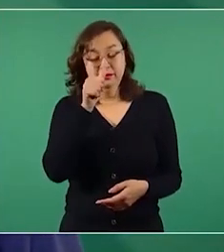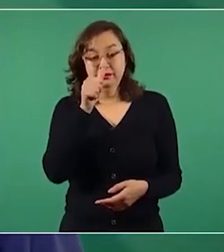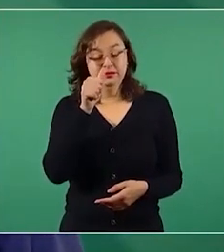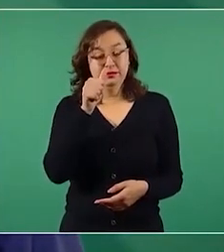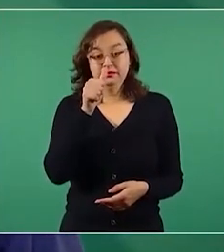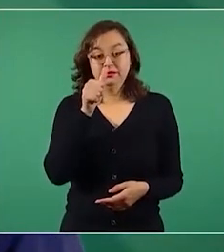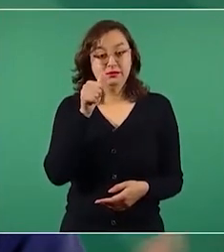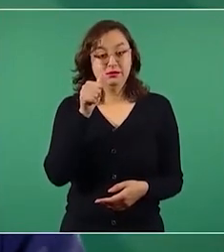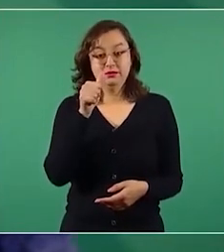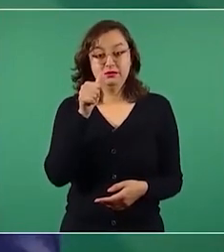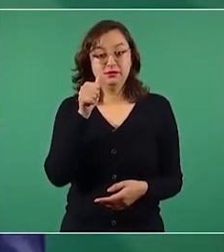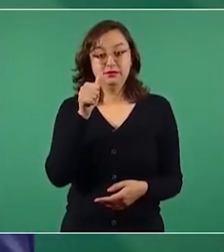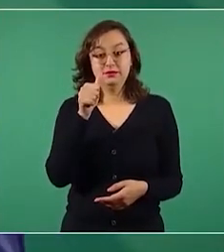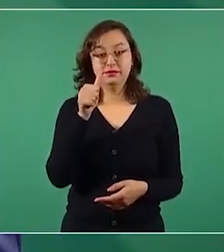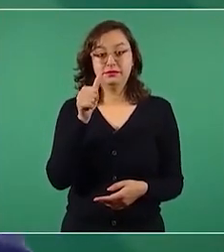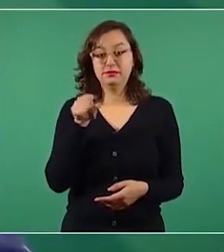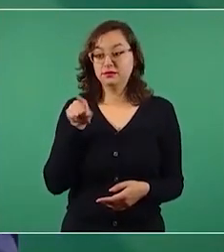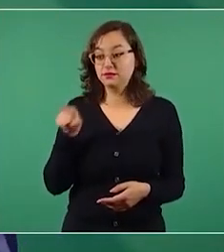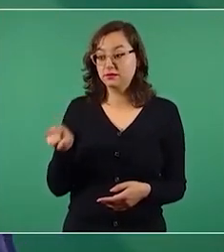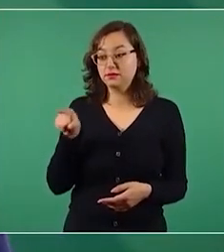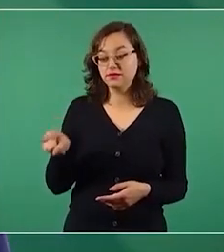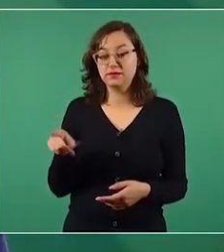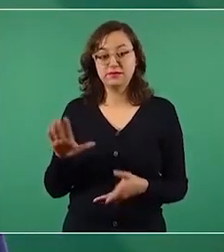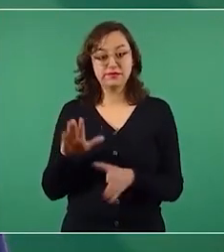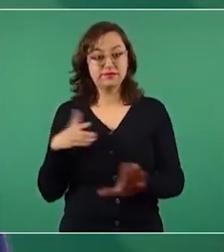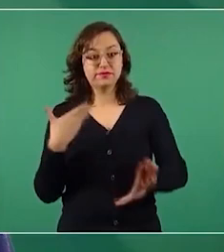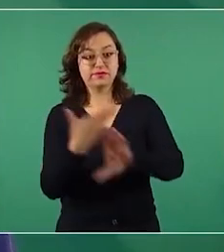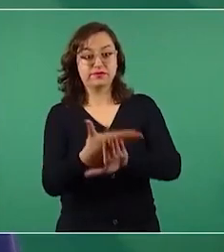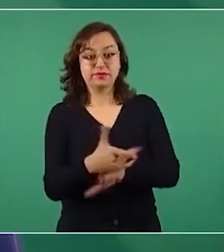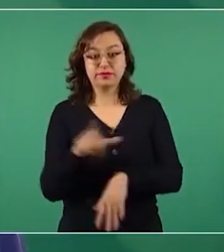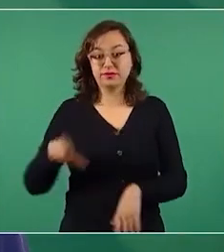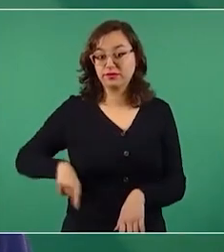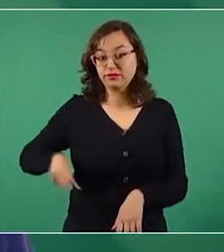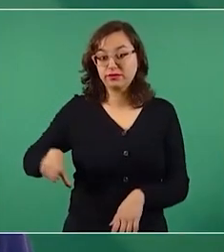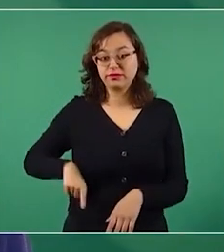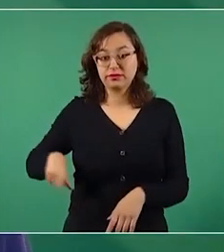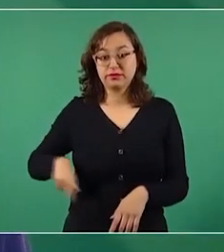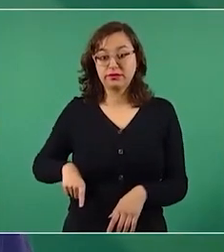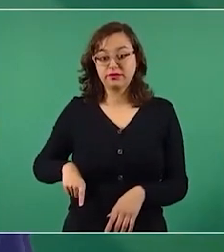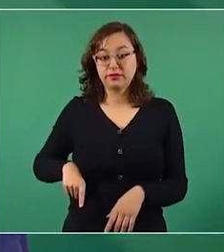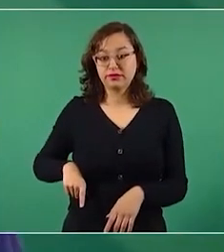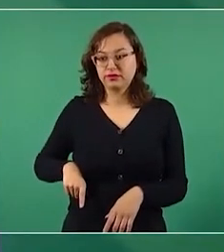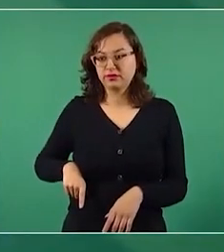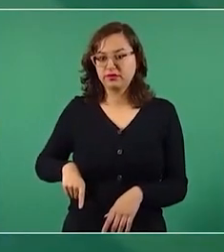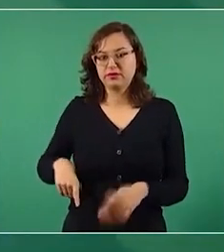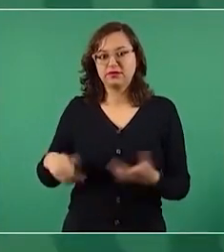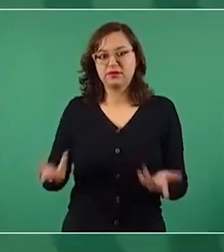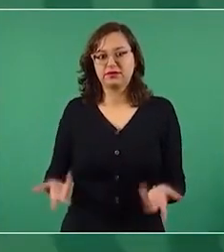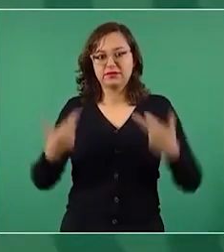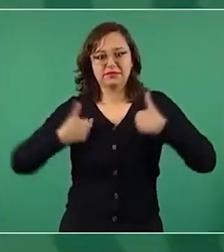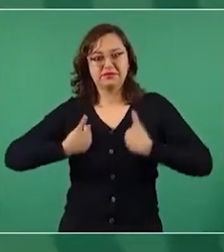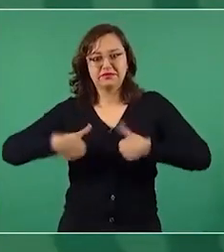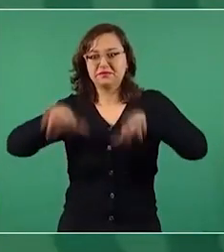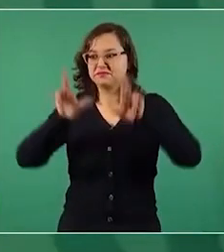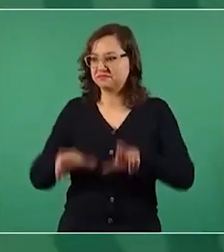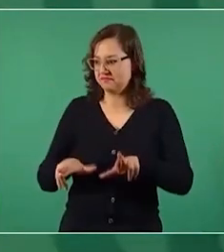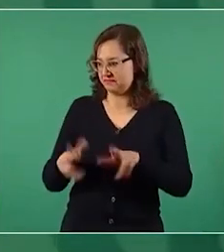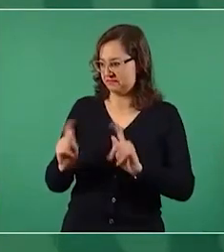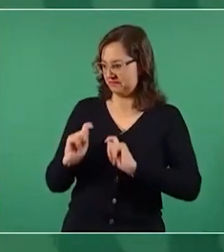con nuestro proyecto como nos van a representar